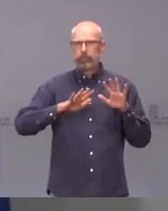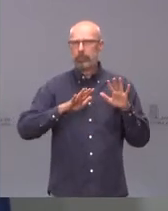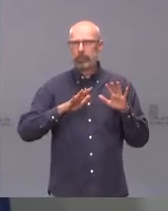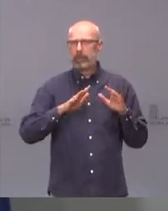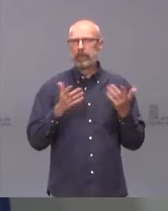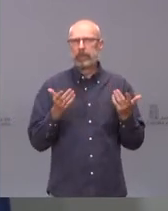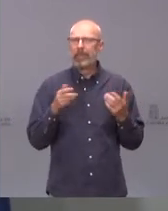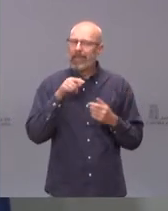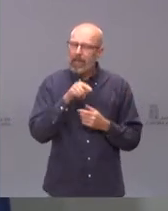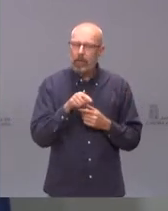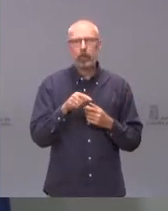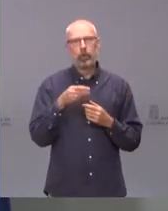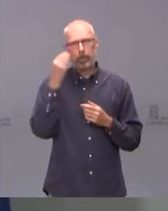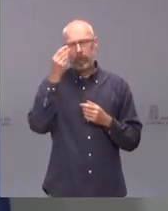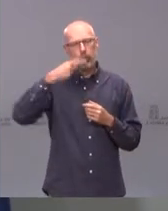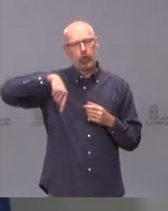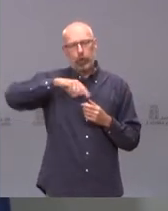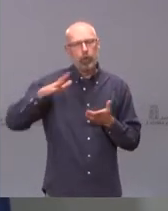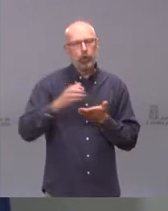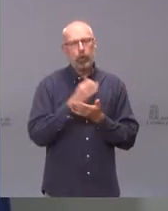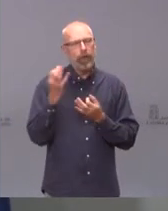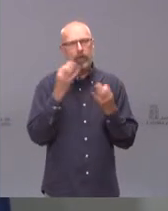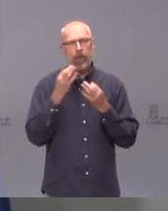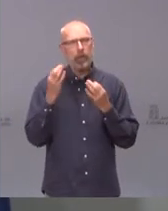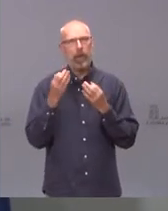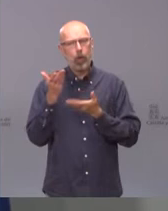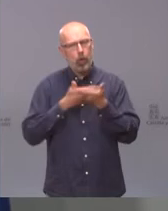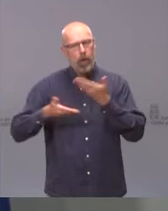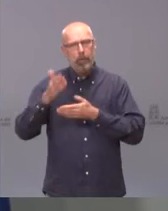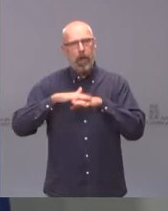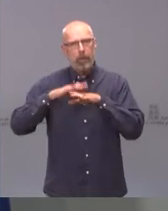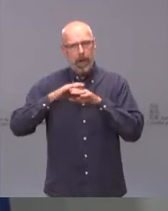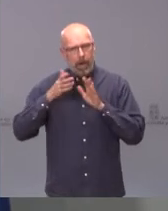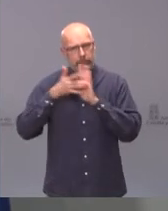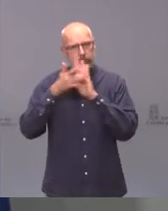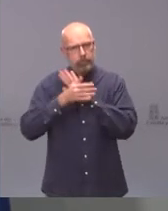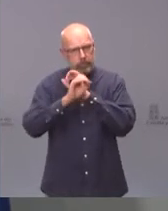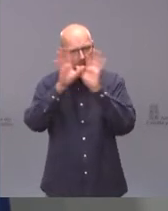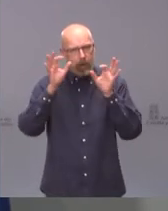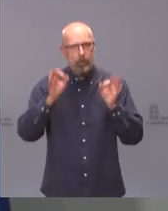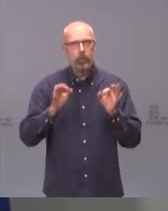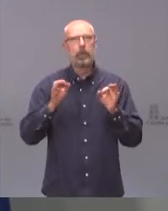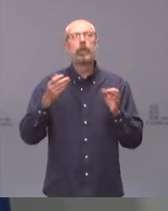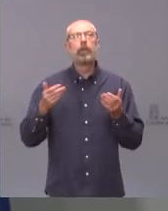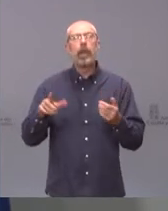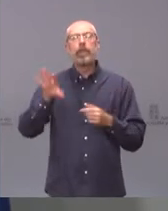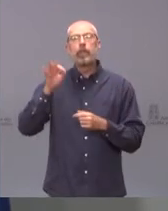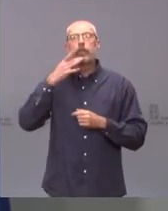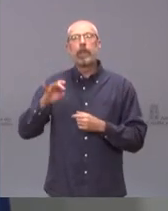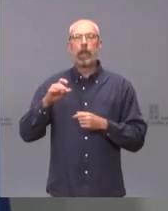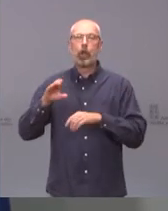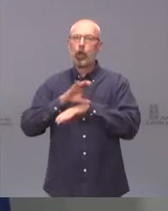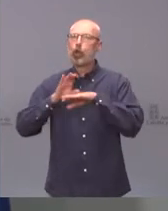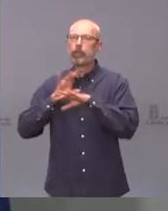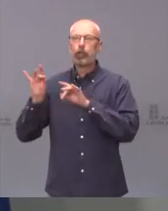creo que en eso todos tenemos que intentar contribuir. Será el Consejo Interterritorial el que determine cómo y cuándo se utilizan las vacunas. Y